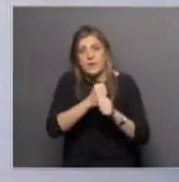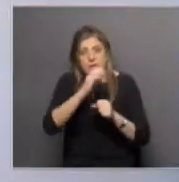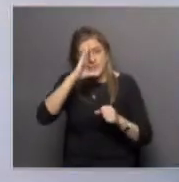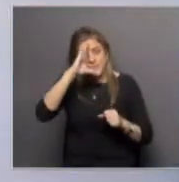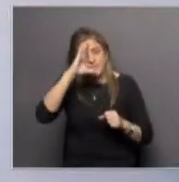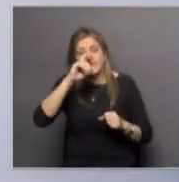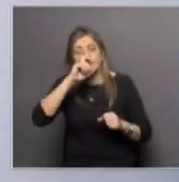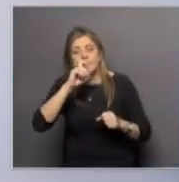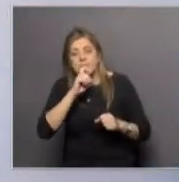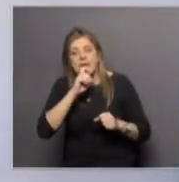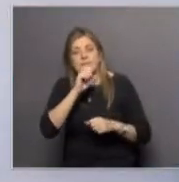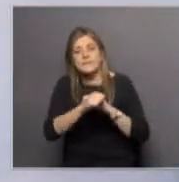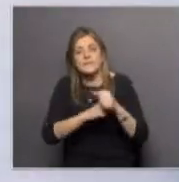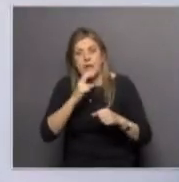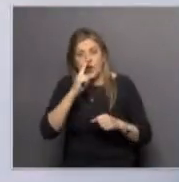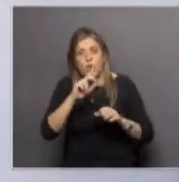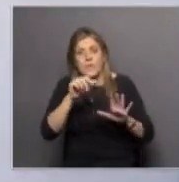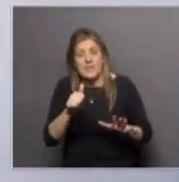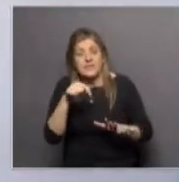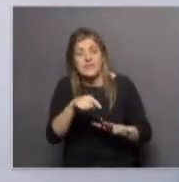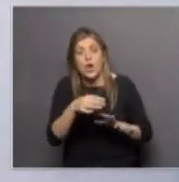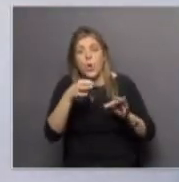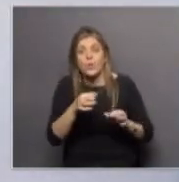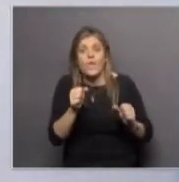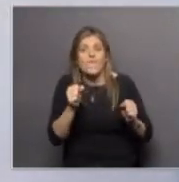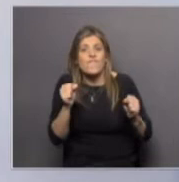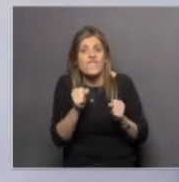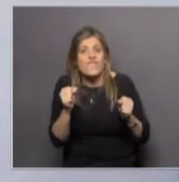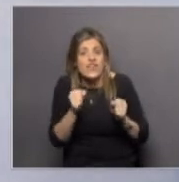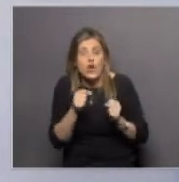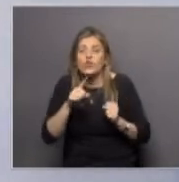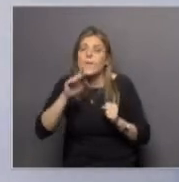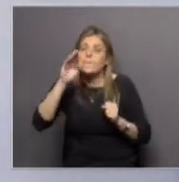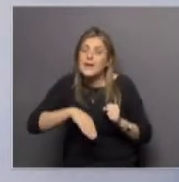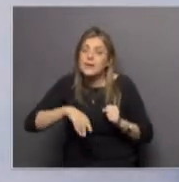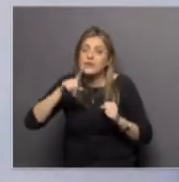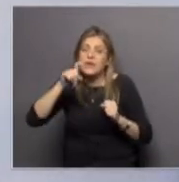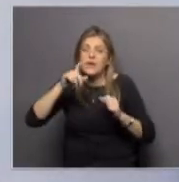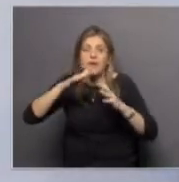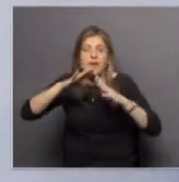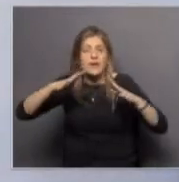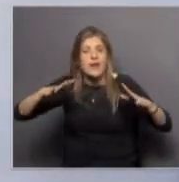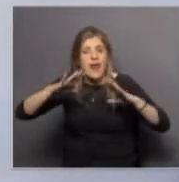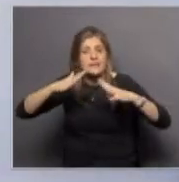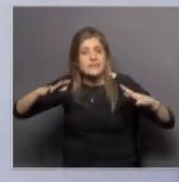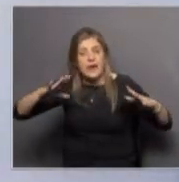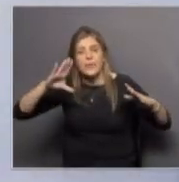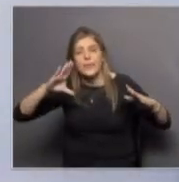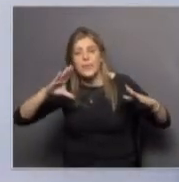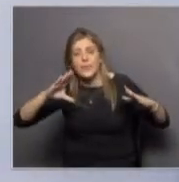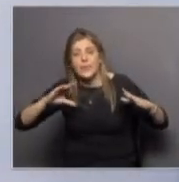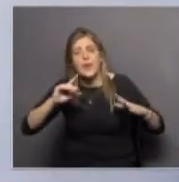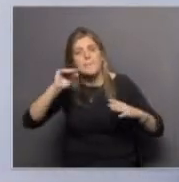o marzo aproximadamente fue un año frío con poco derretimiento en ese verano austral, mientras que en el año